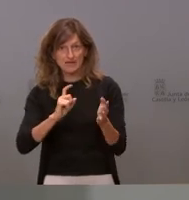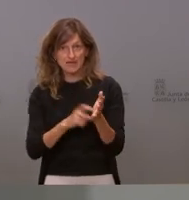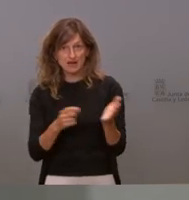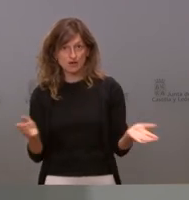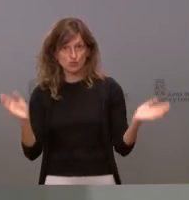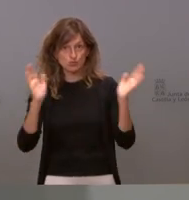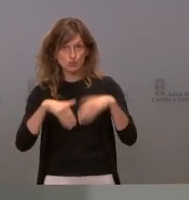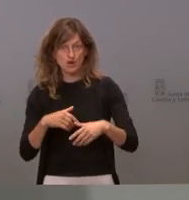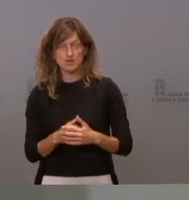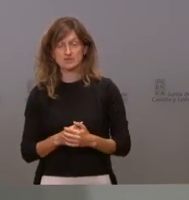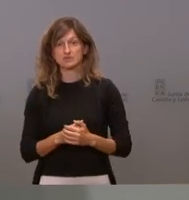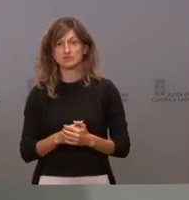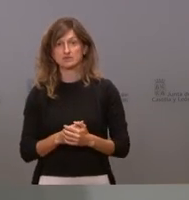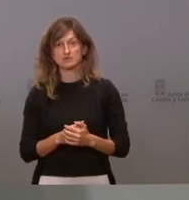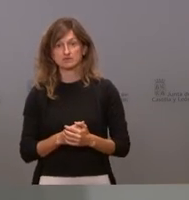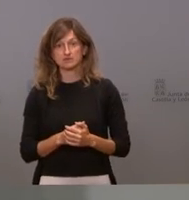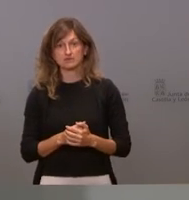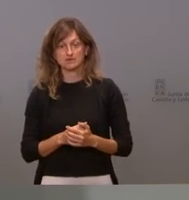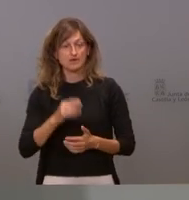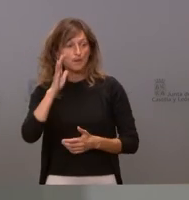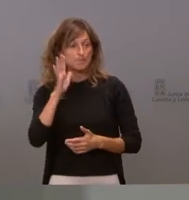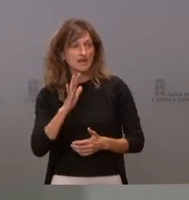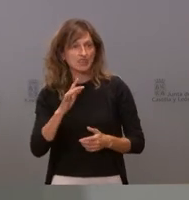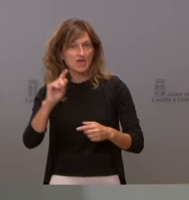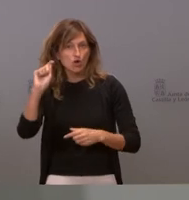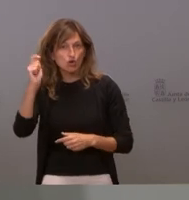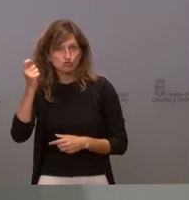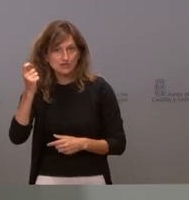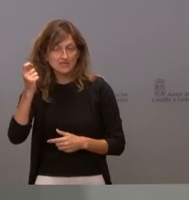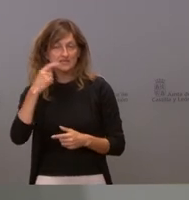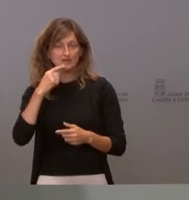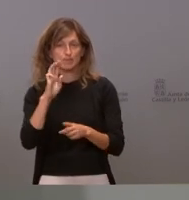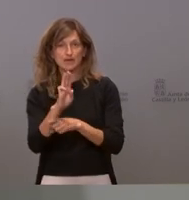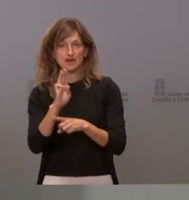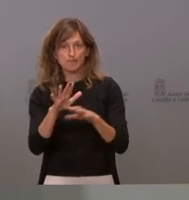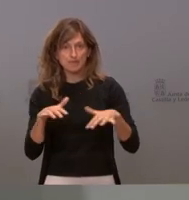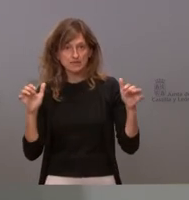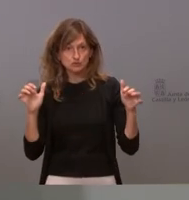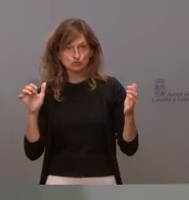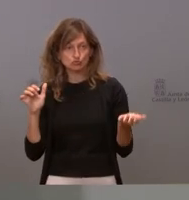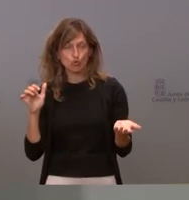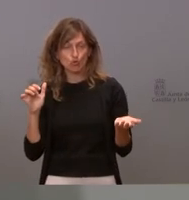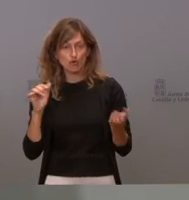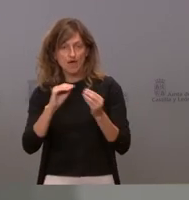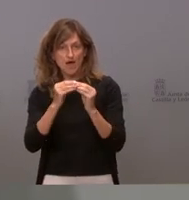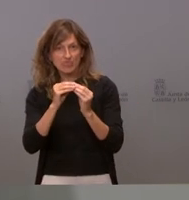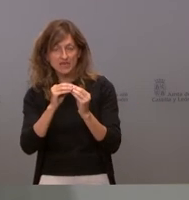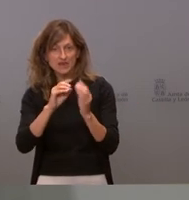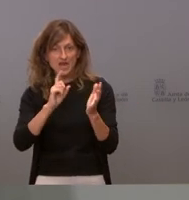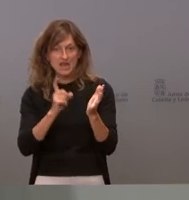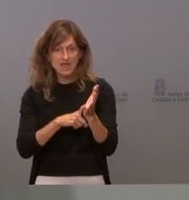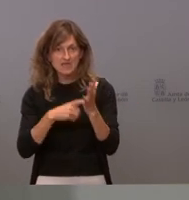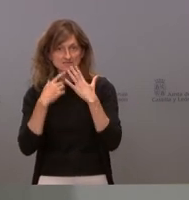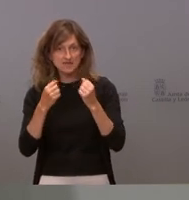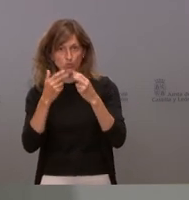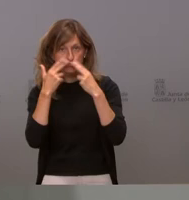no parece que vayamos a conseguir que en el Parlamento se habilite una ley de salud